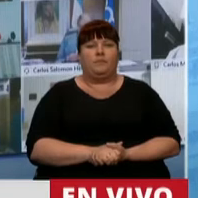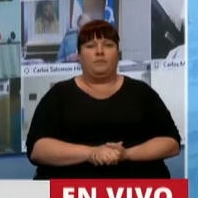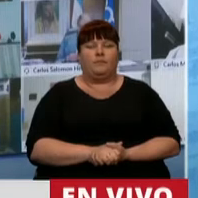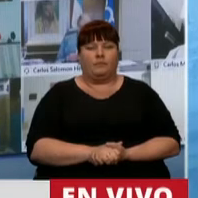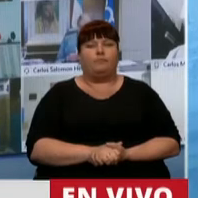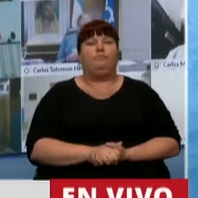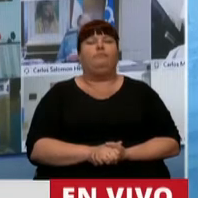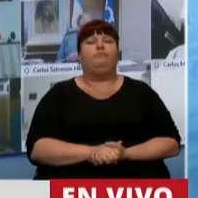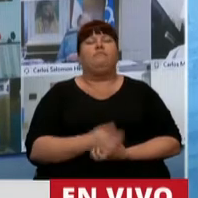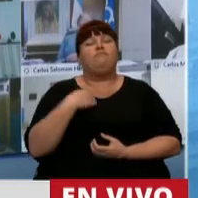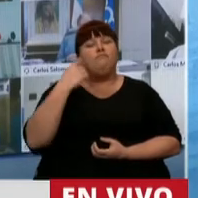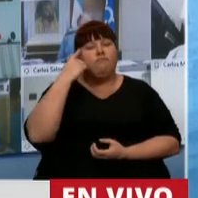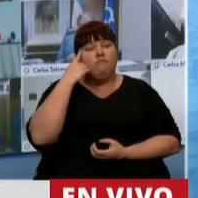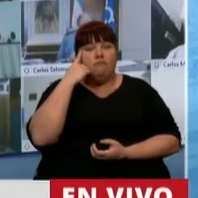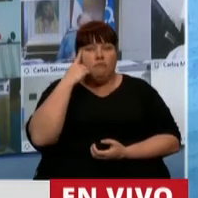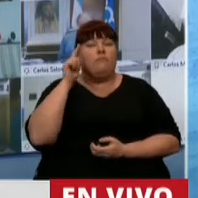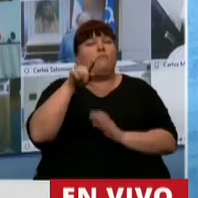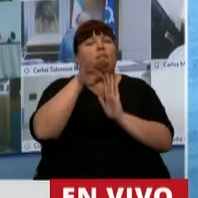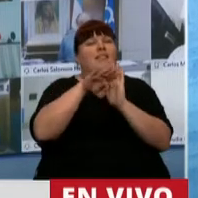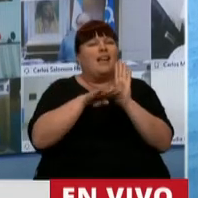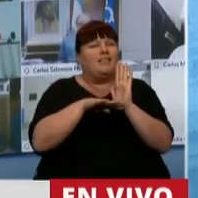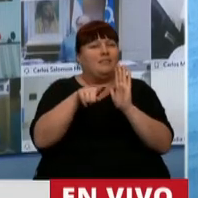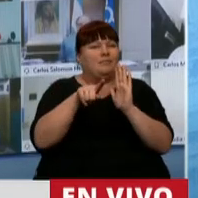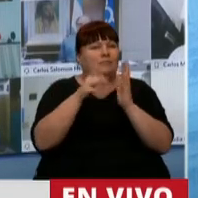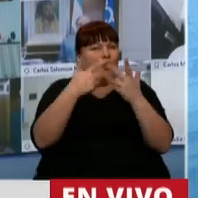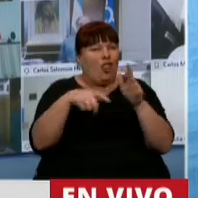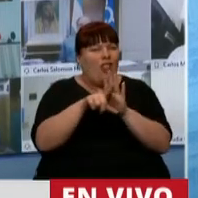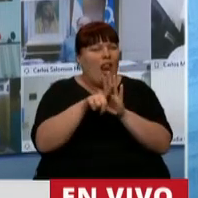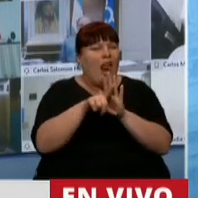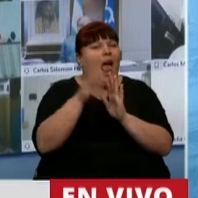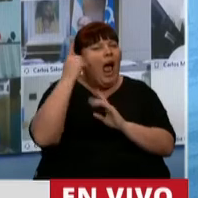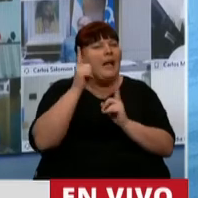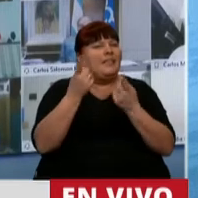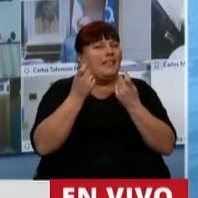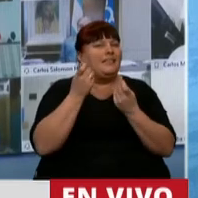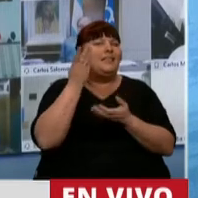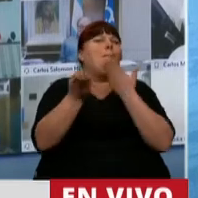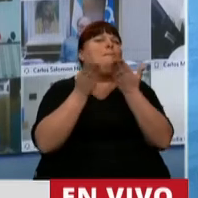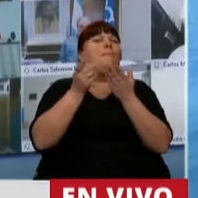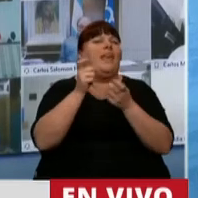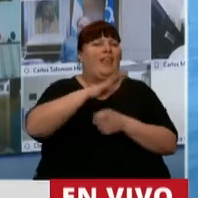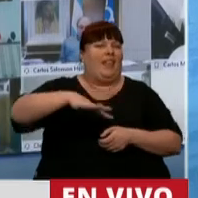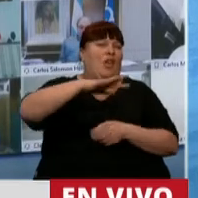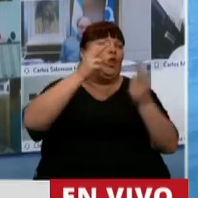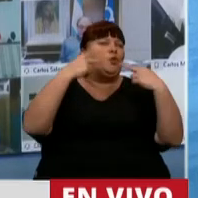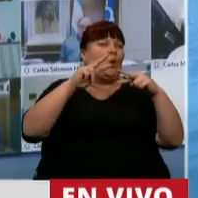Creemos que son medidas que las estaba pidiendo el sector